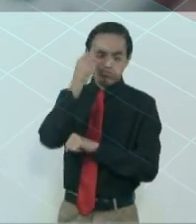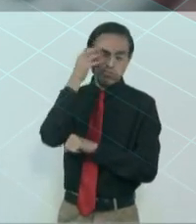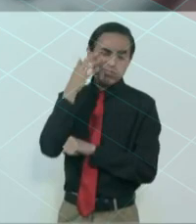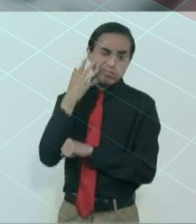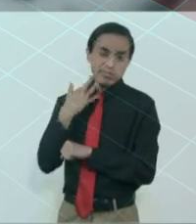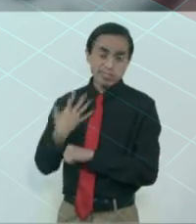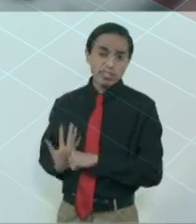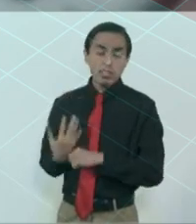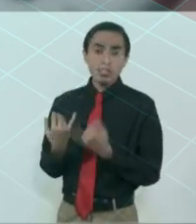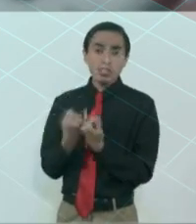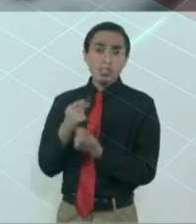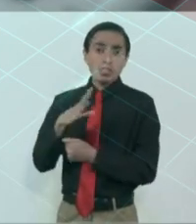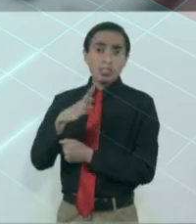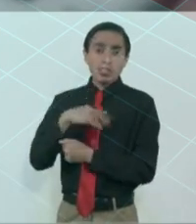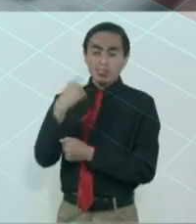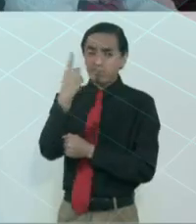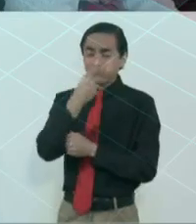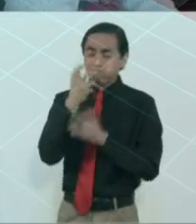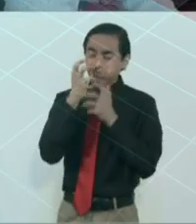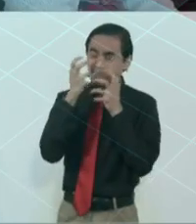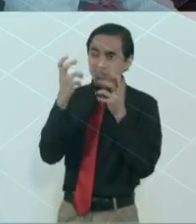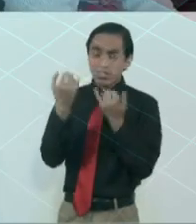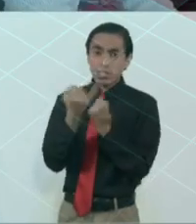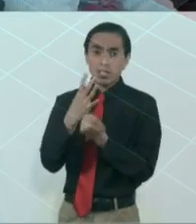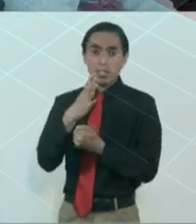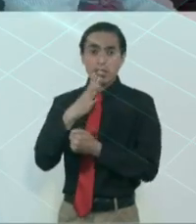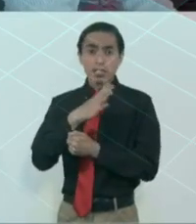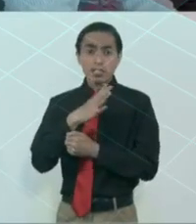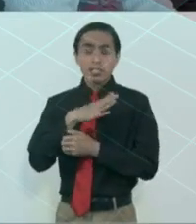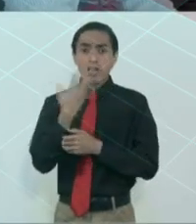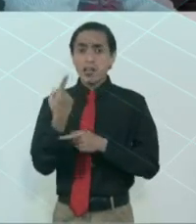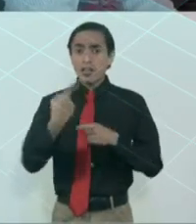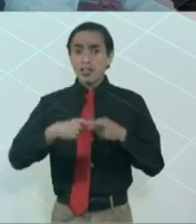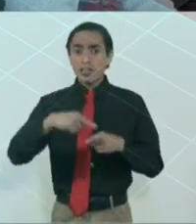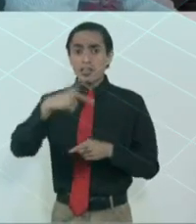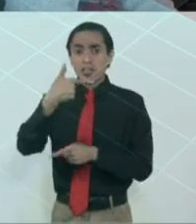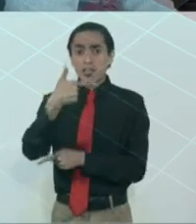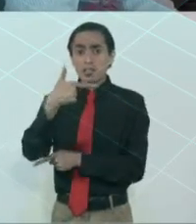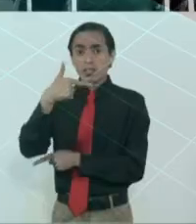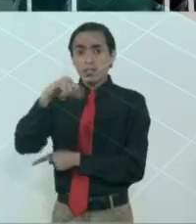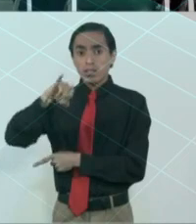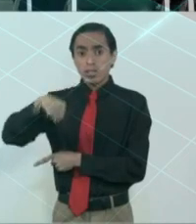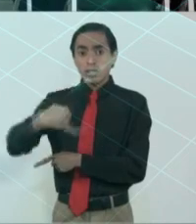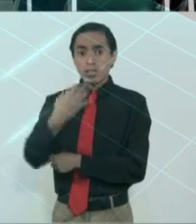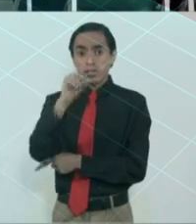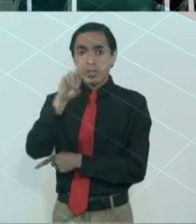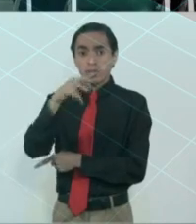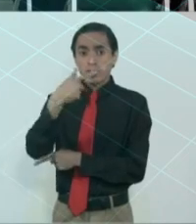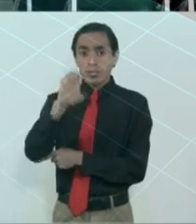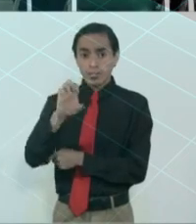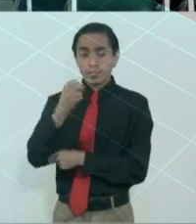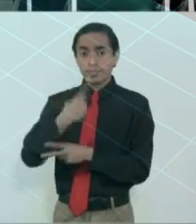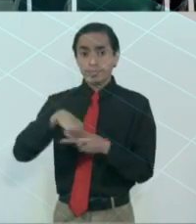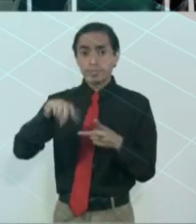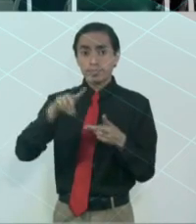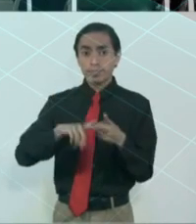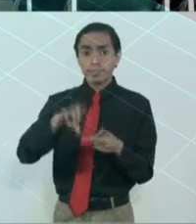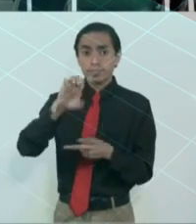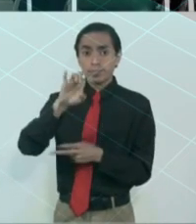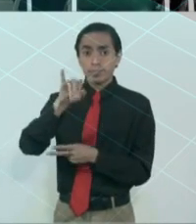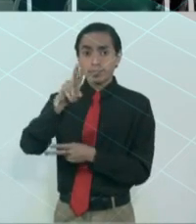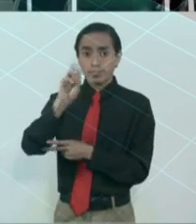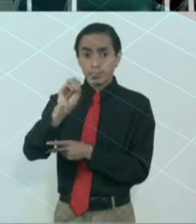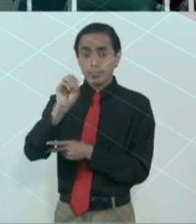húmedas y llenas de lodo, a Jorge Mota, chofer de Genaro Vázquez, a Elpidio Ocampo,